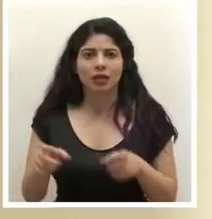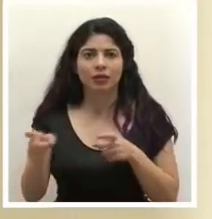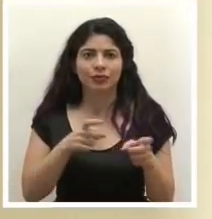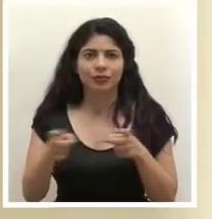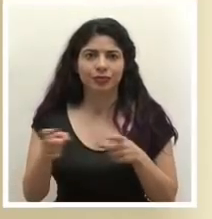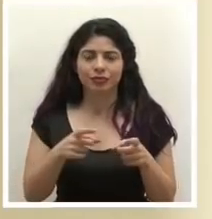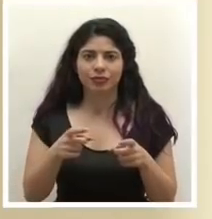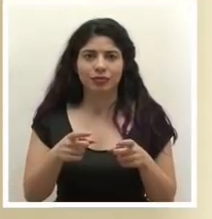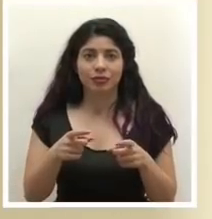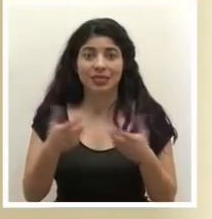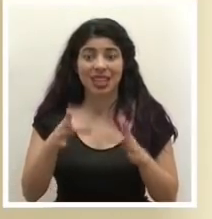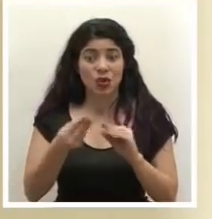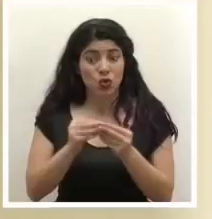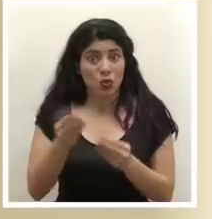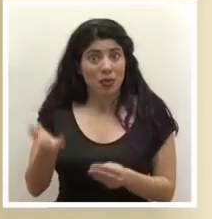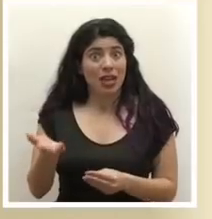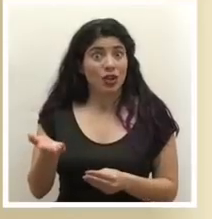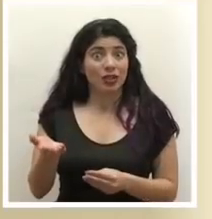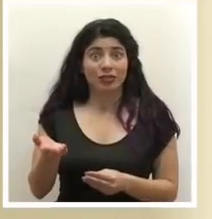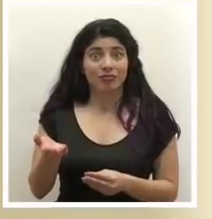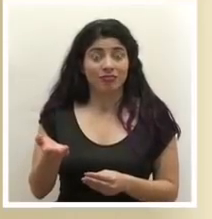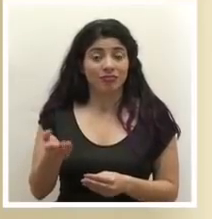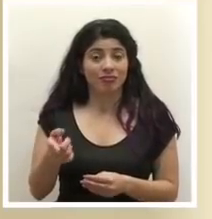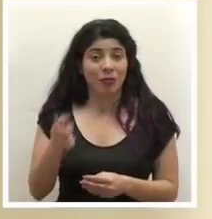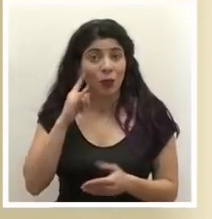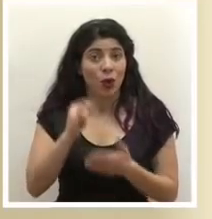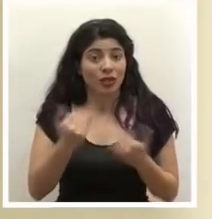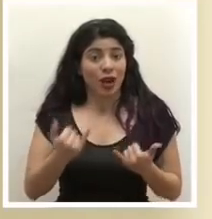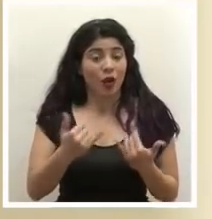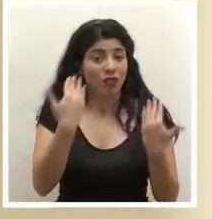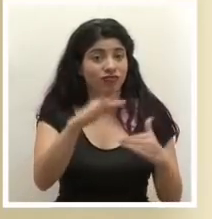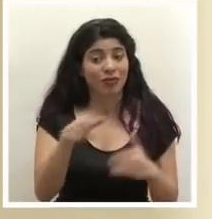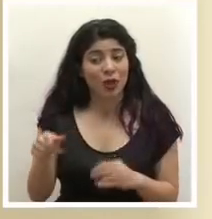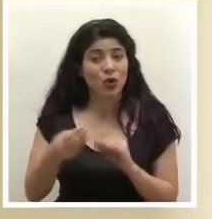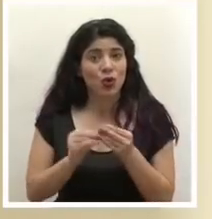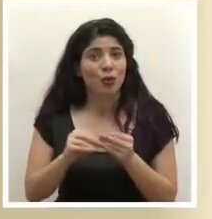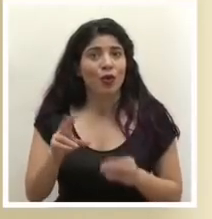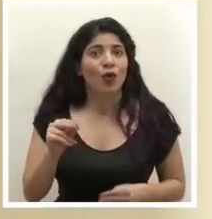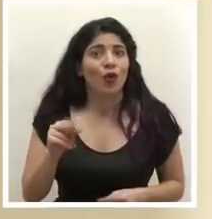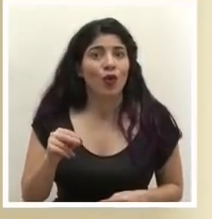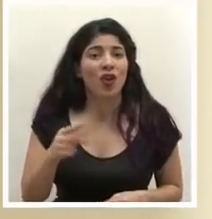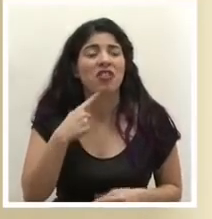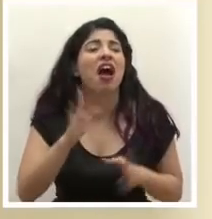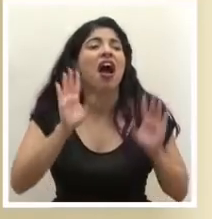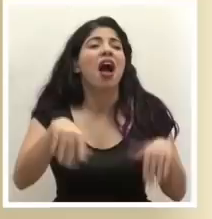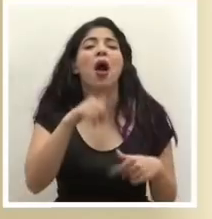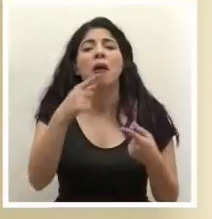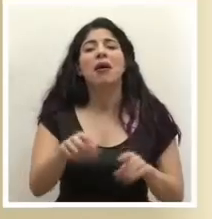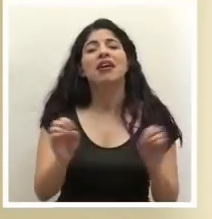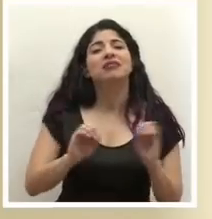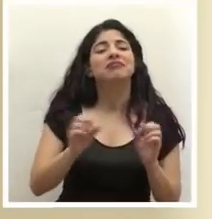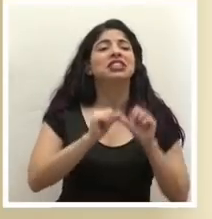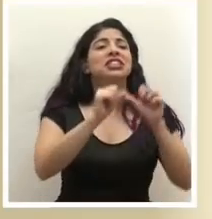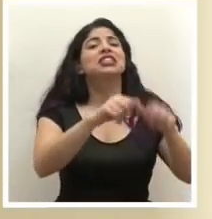completamente de las manos ya este número sinceramente no es por eso es estamos tomando las medidas porque no es un número como para decir no aquí no pasa nada y